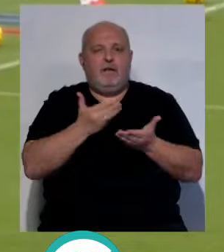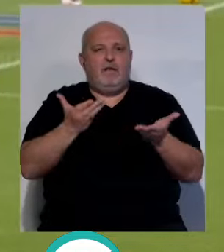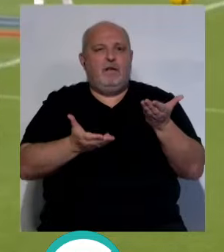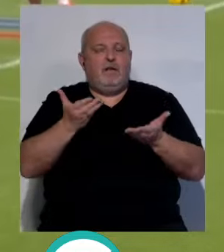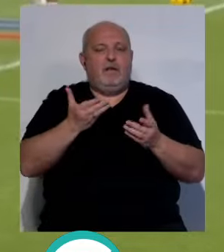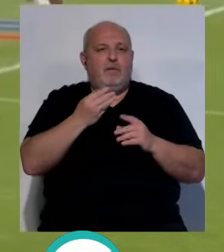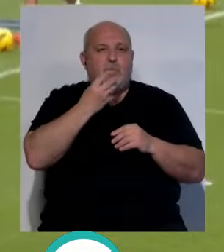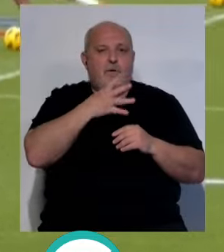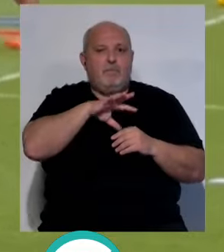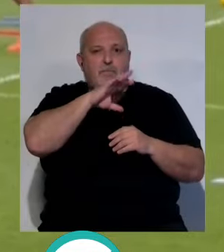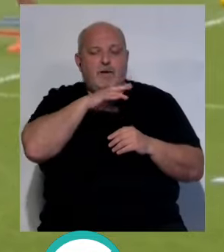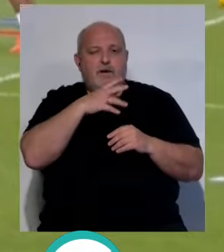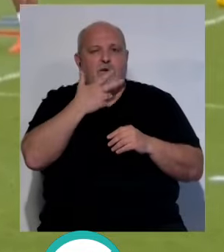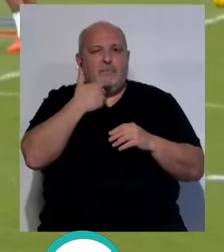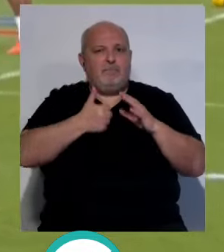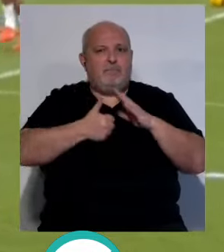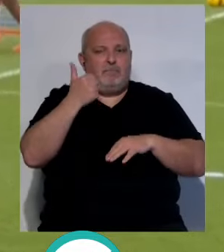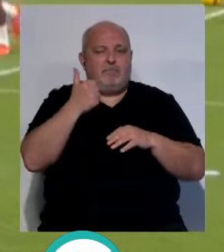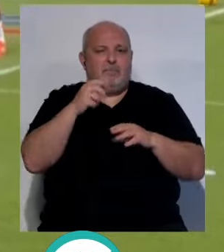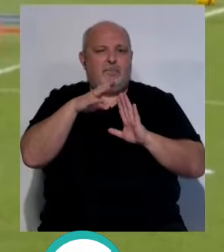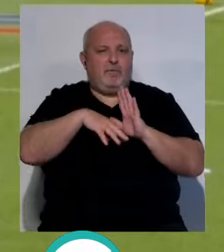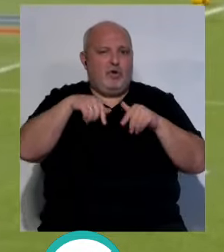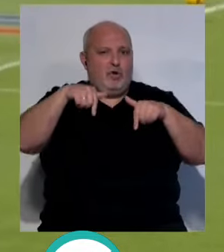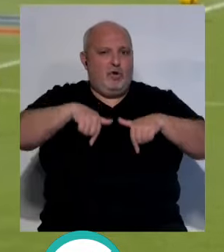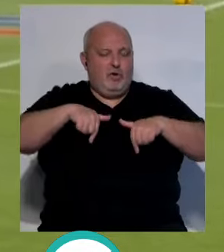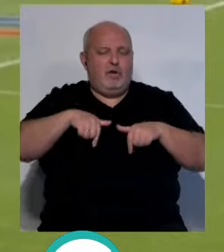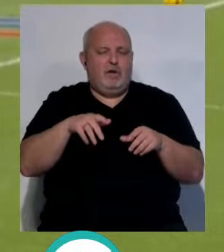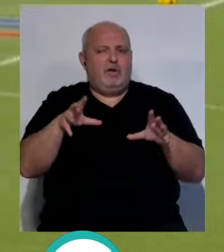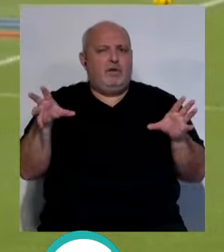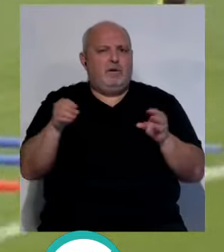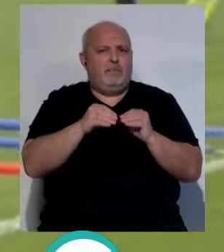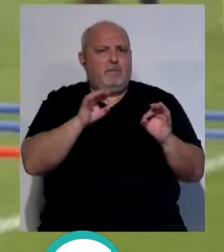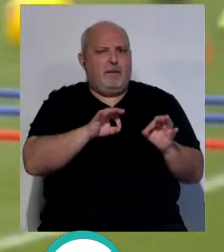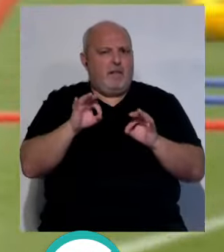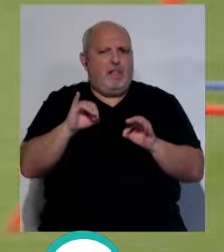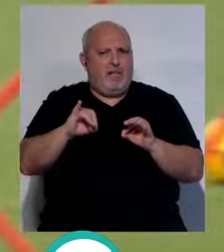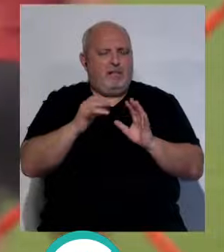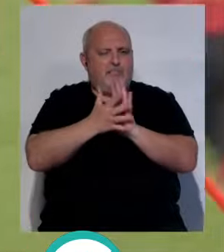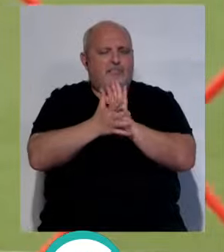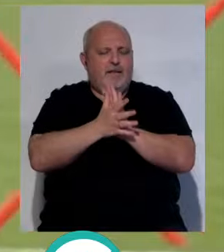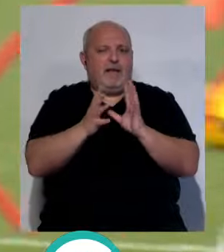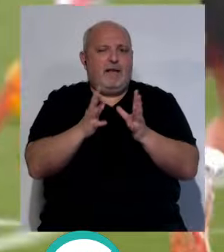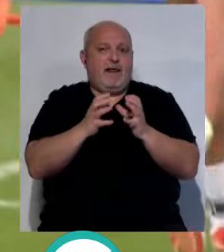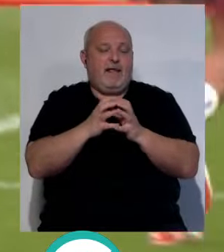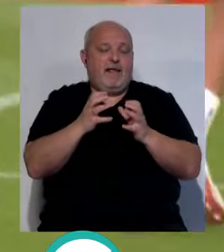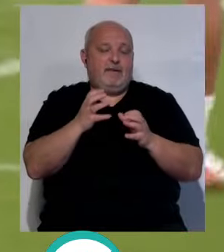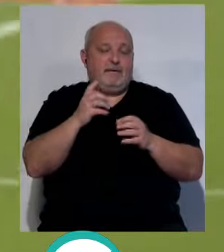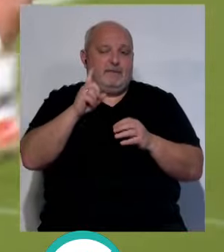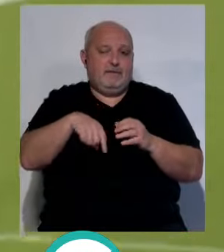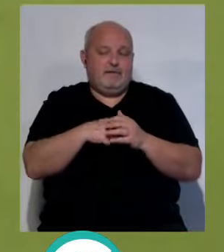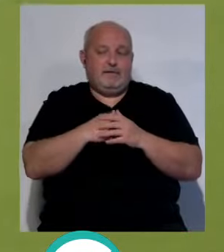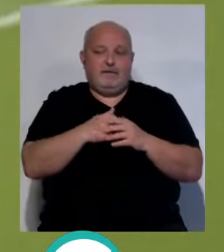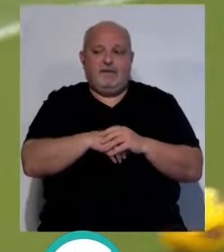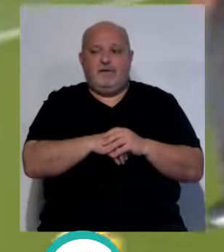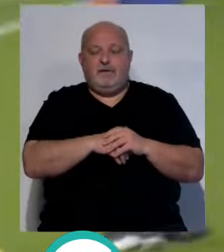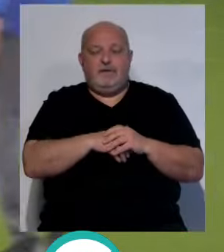de lo bueno, de lo malo... ...queremos conocer más... ...en el programa de hoy... ...todo lo tenemos preparado... ...y con muchas ganas... ...y ambición también, si